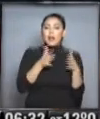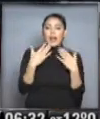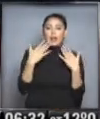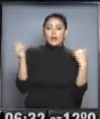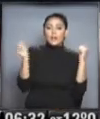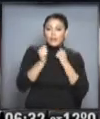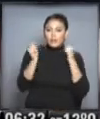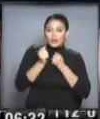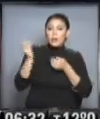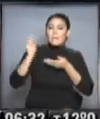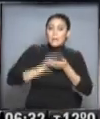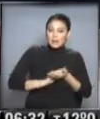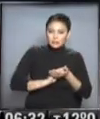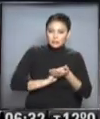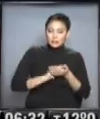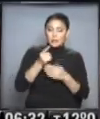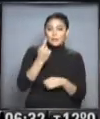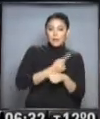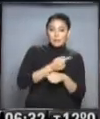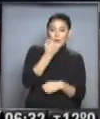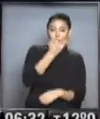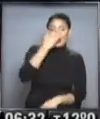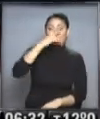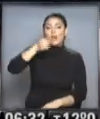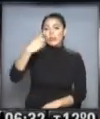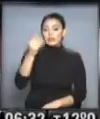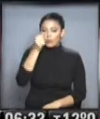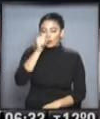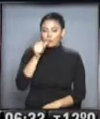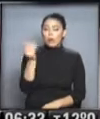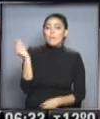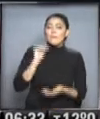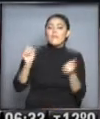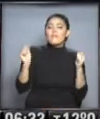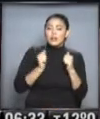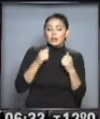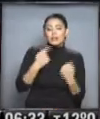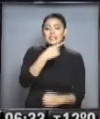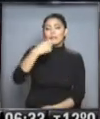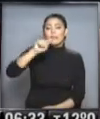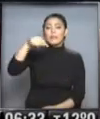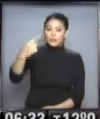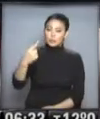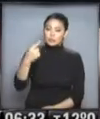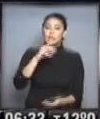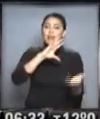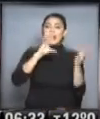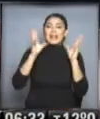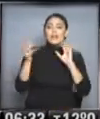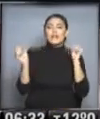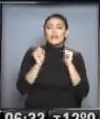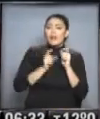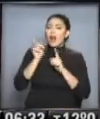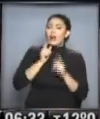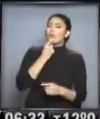Ingresa otra masa de aire frío, reforzando esta primera, por lo tanto tendremos toda la semana entrante con condiciones de tiempo bastante frías. Se me están